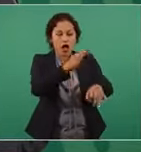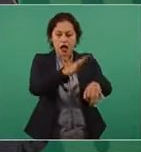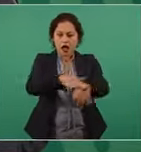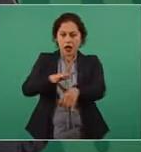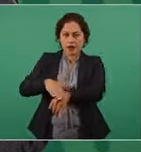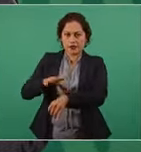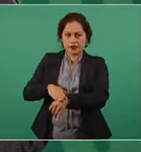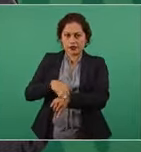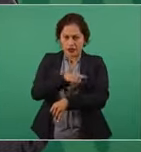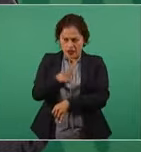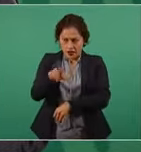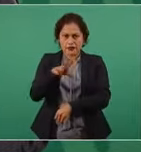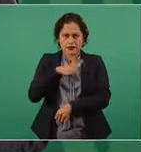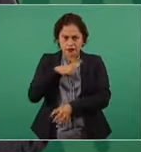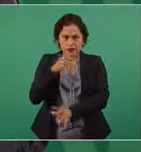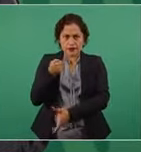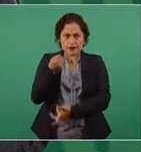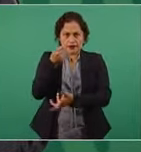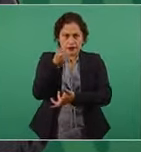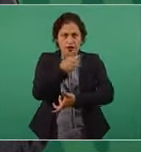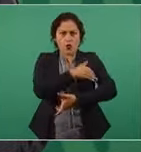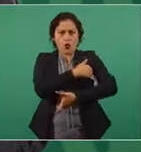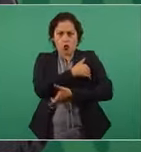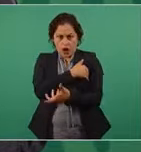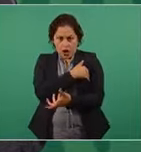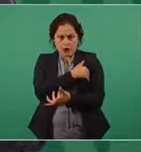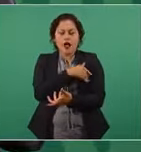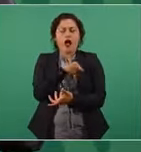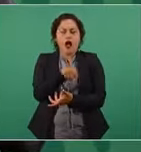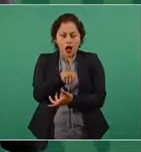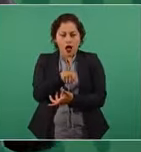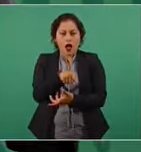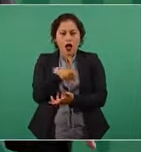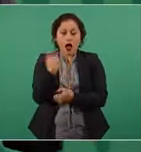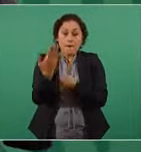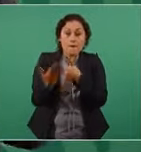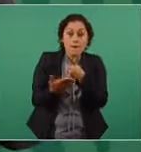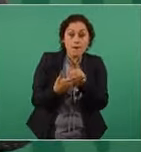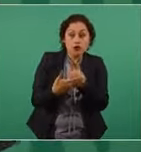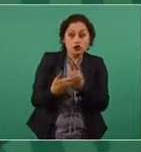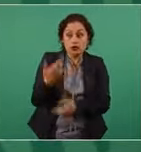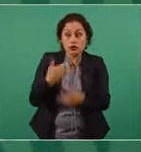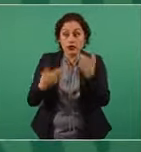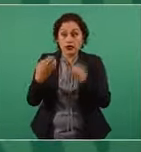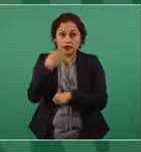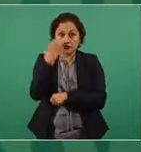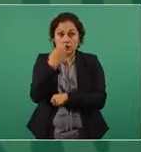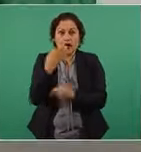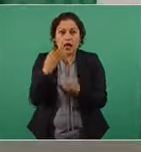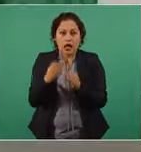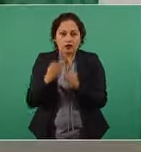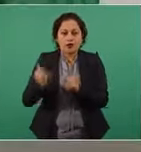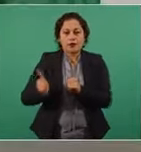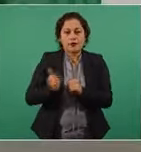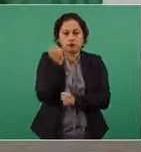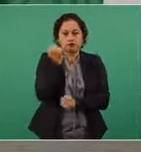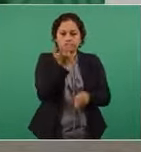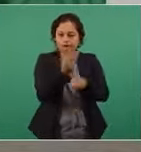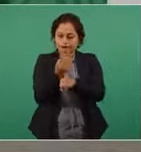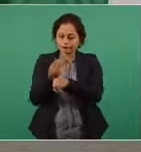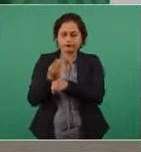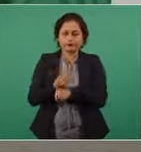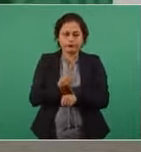de modo que al regreso a clases presenciales estén en buen estado estas escuelas,